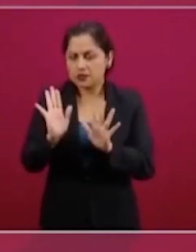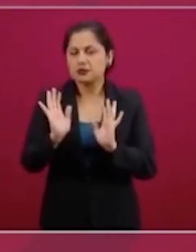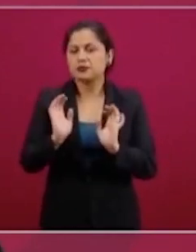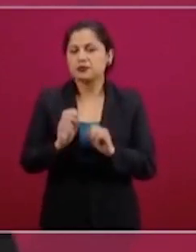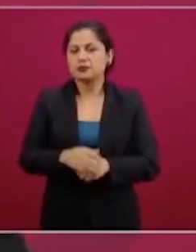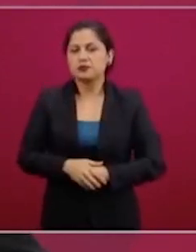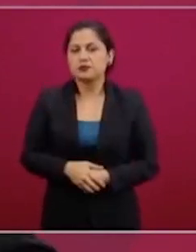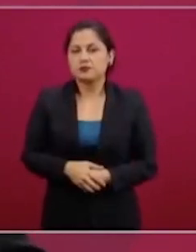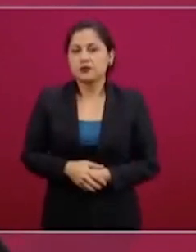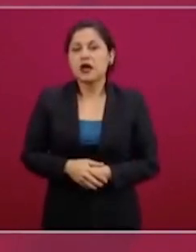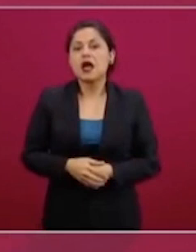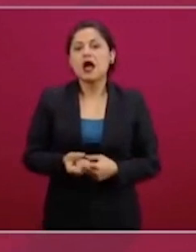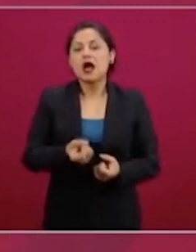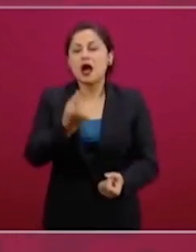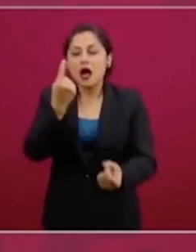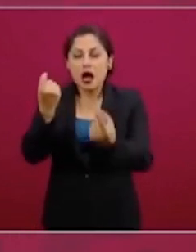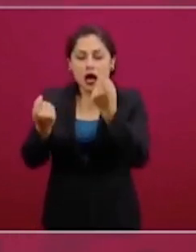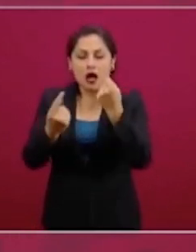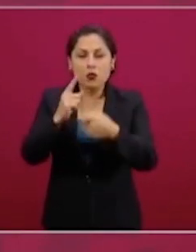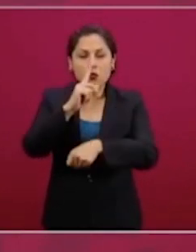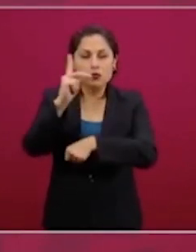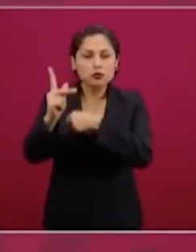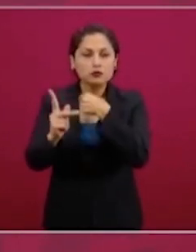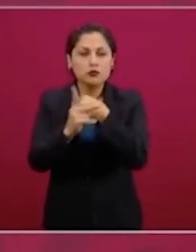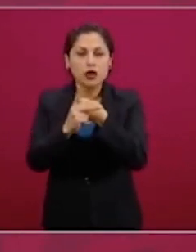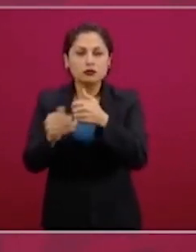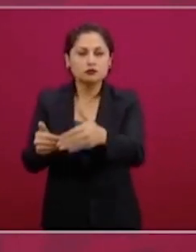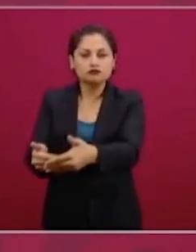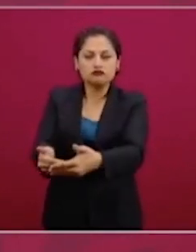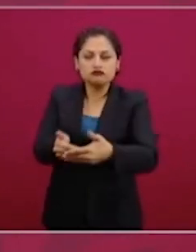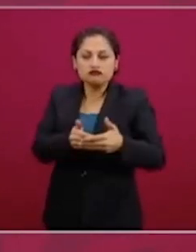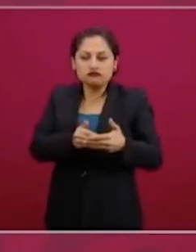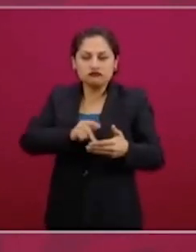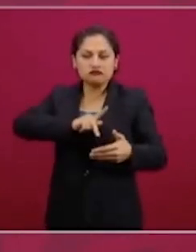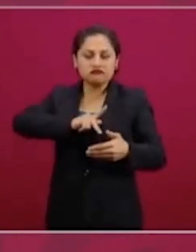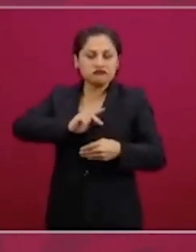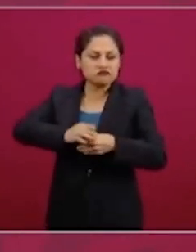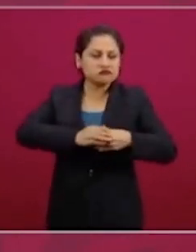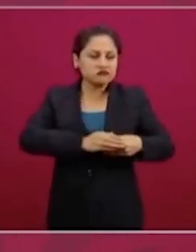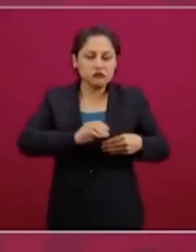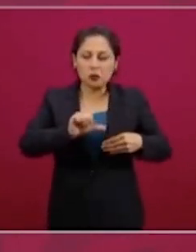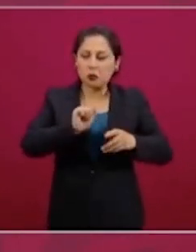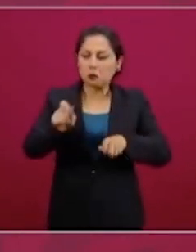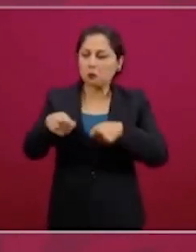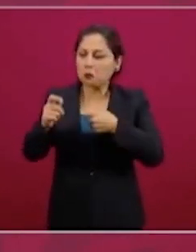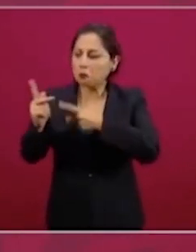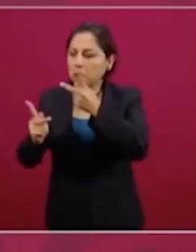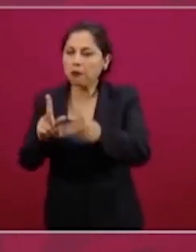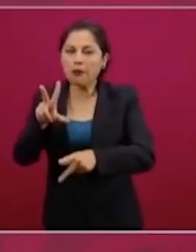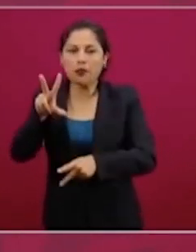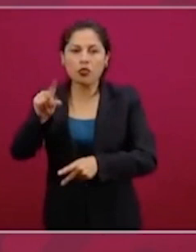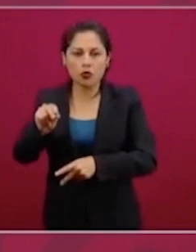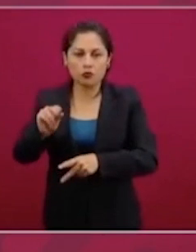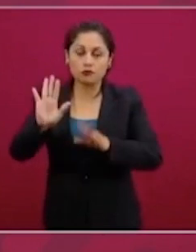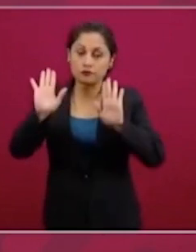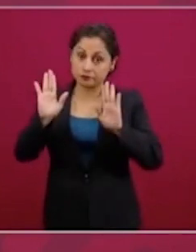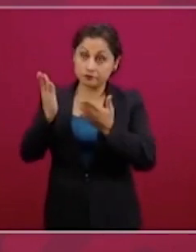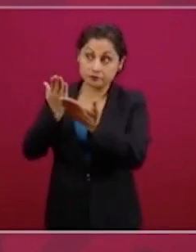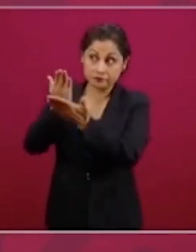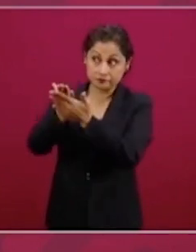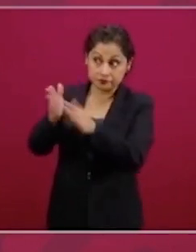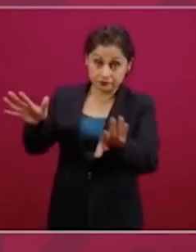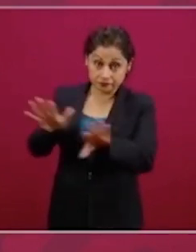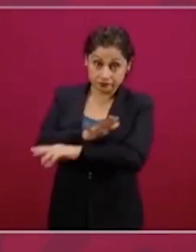para concentrar material y equipo y no compartirlo con otros países. Y el segundo objetivo,